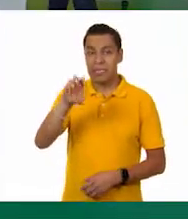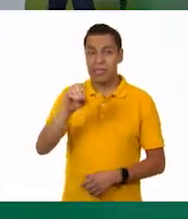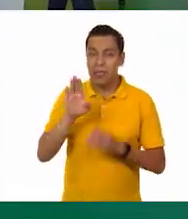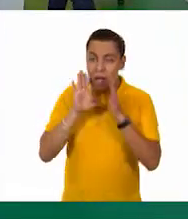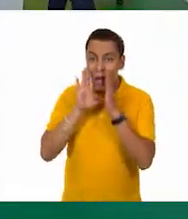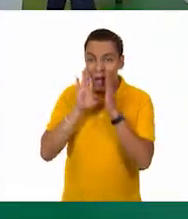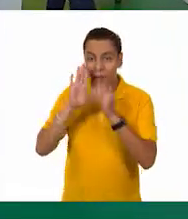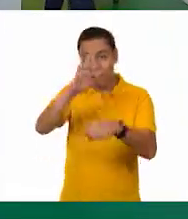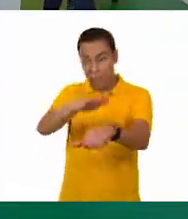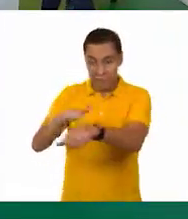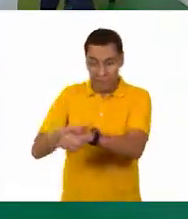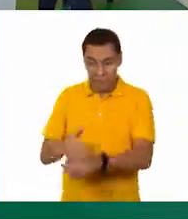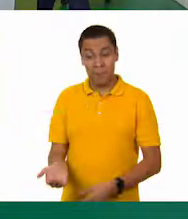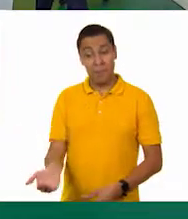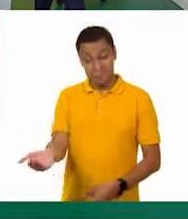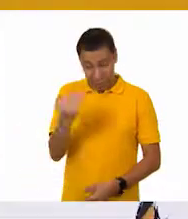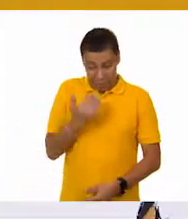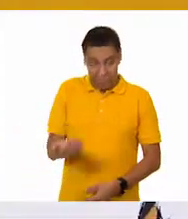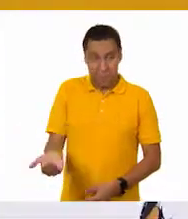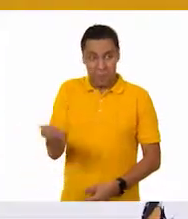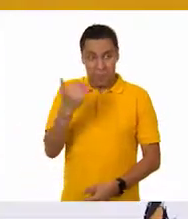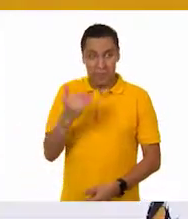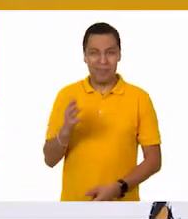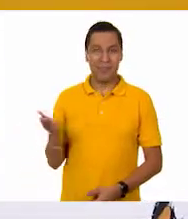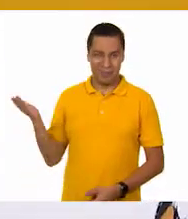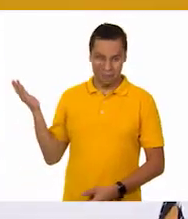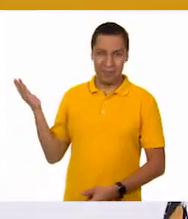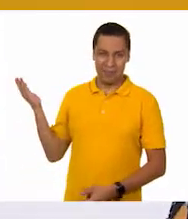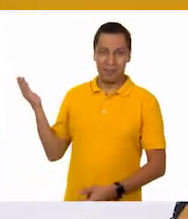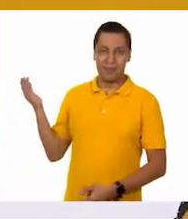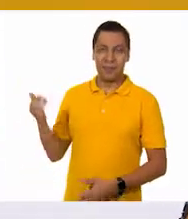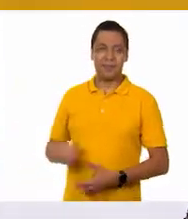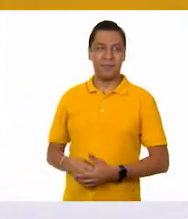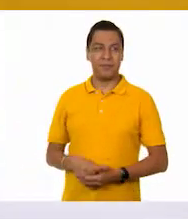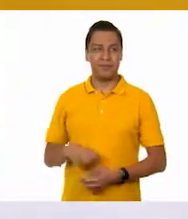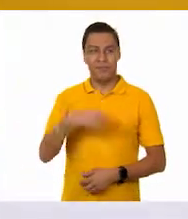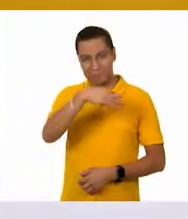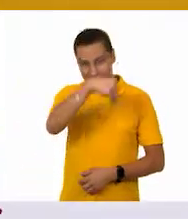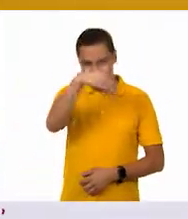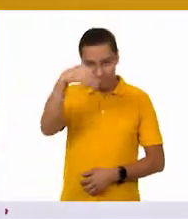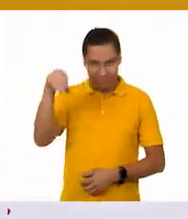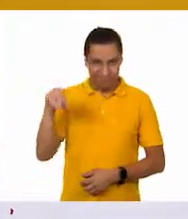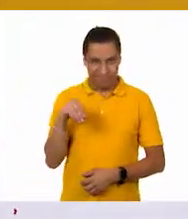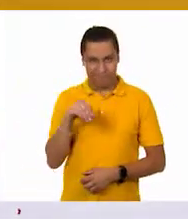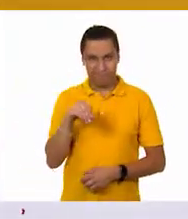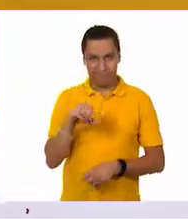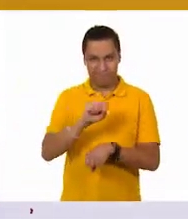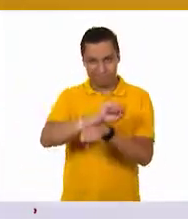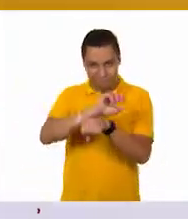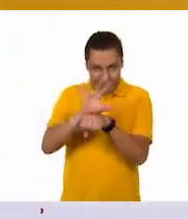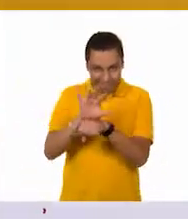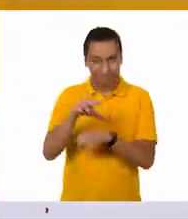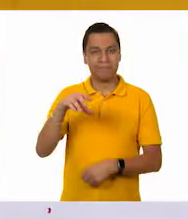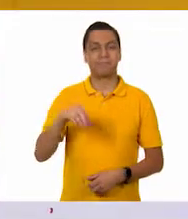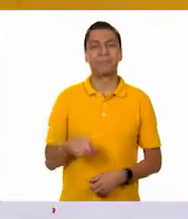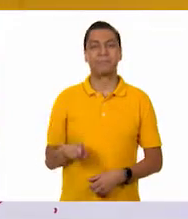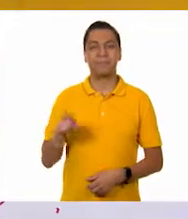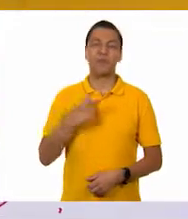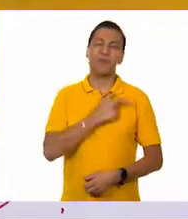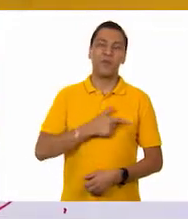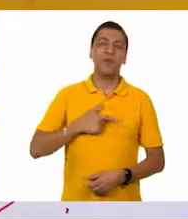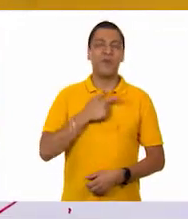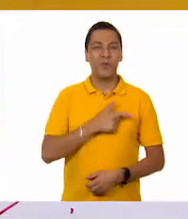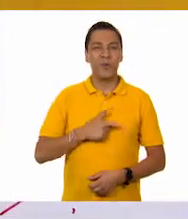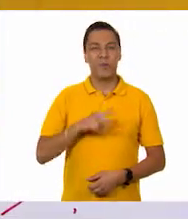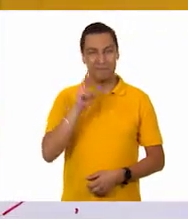¡Tino! ¡Tino! ¡Hola! ¡Ah, ¿qué tal? ¡Hola, Tino! Me da mucho gusto estar aquí otra vez con